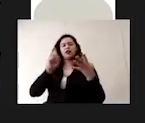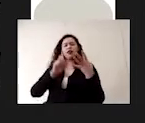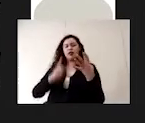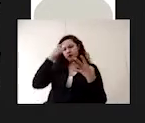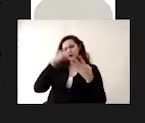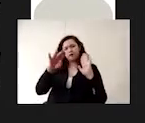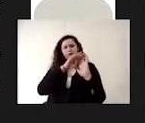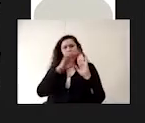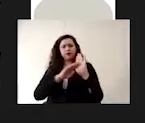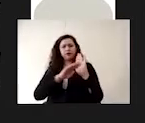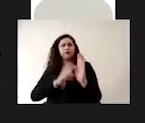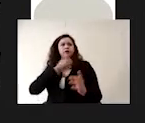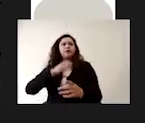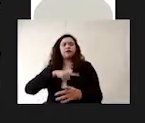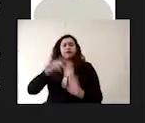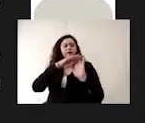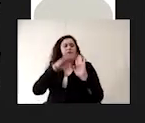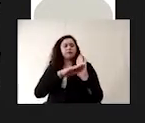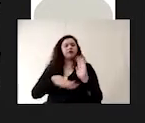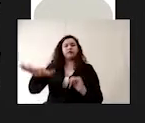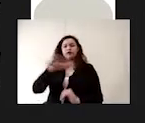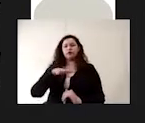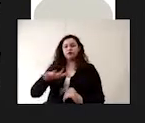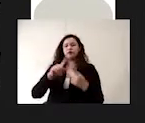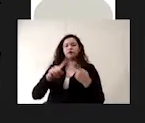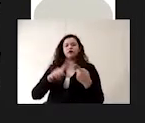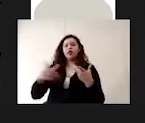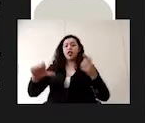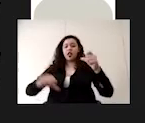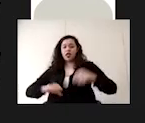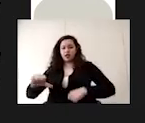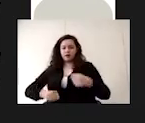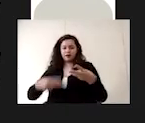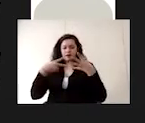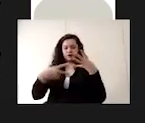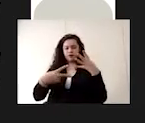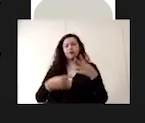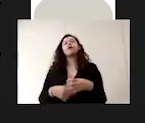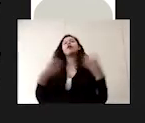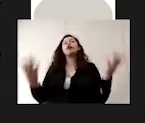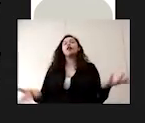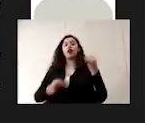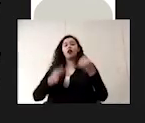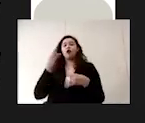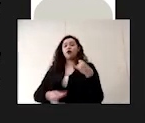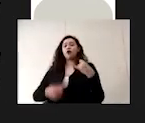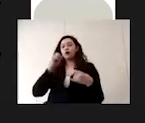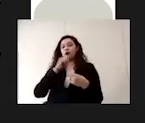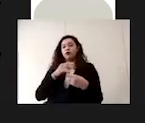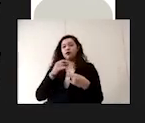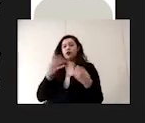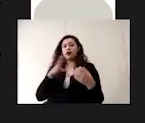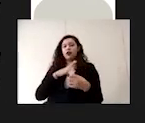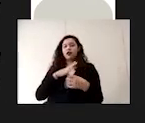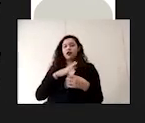sanitarias específicas por espacio y por actividad. Por último, también vamos a hablar sobre